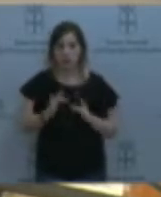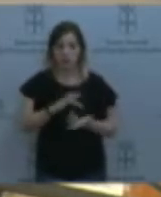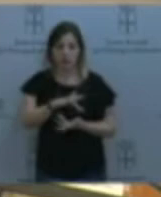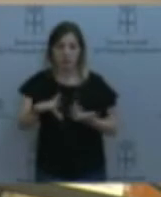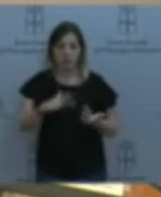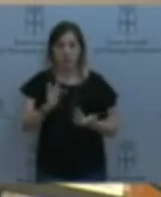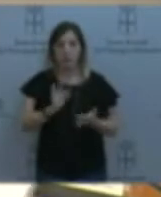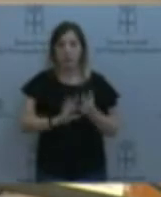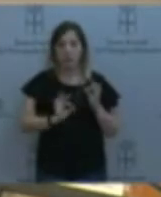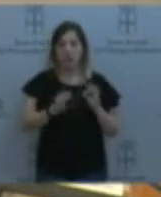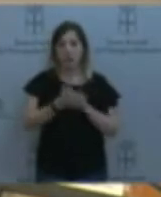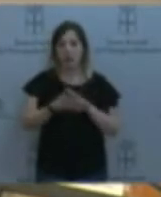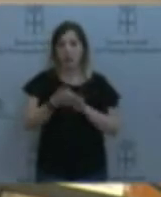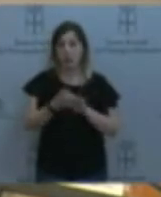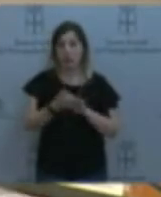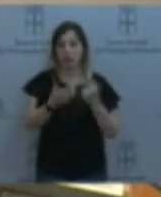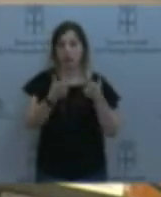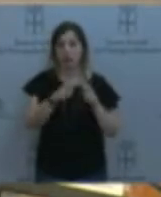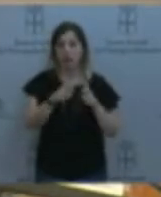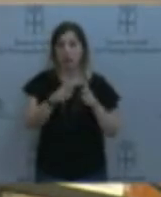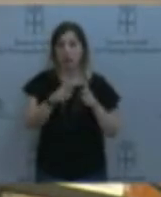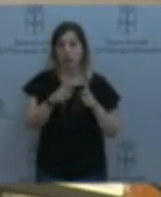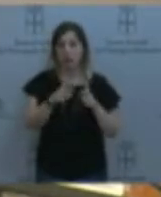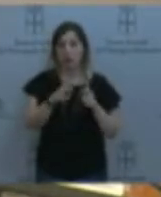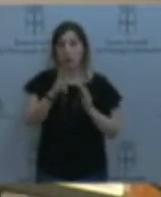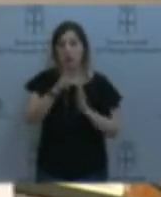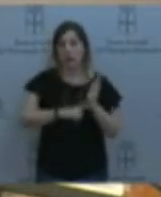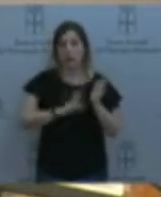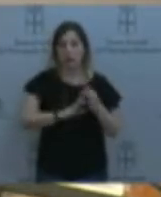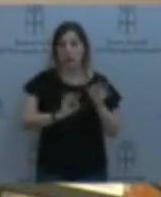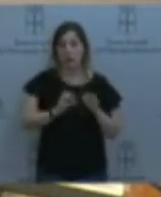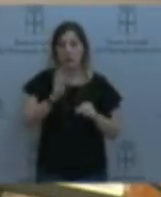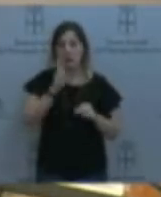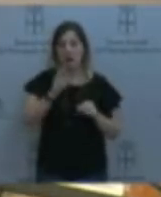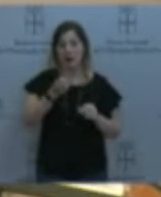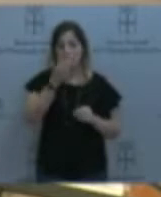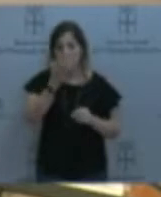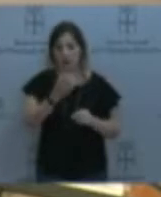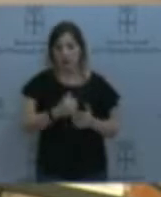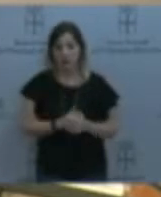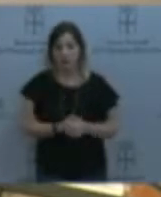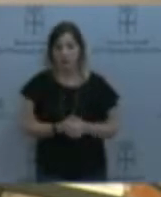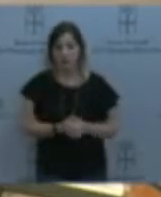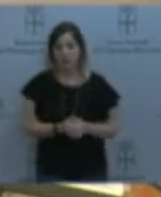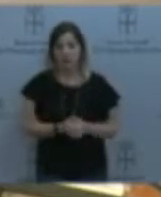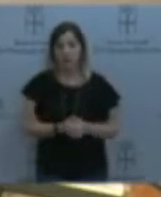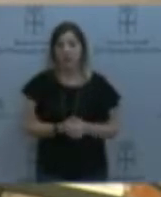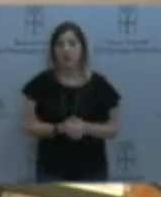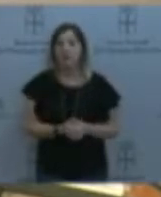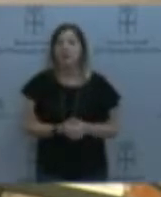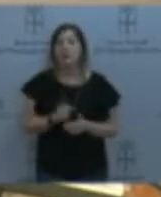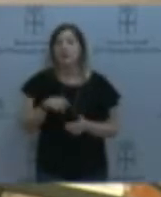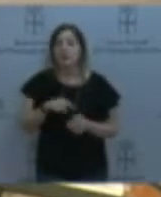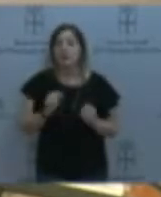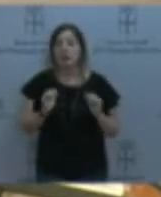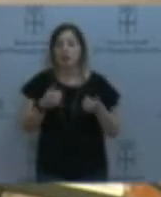de régimen especial de Miraflores. Hemos puesto en marcha un nuevo acuerdo marco con 14 entidades autorizadas,